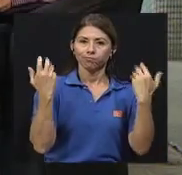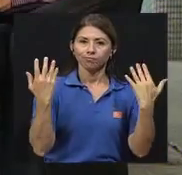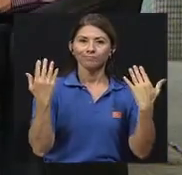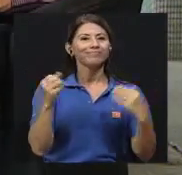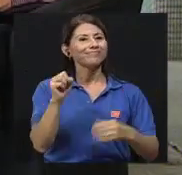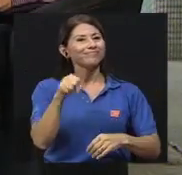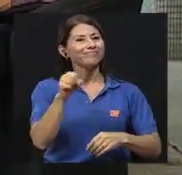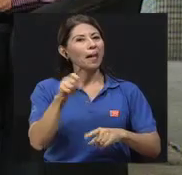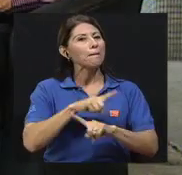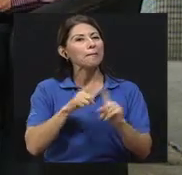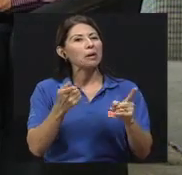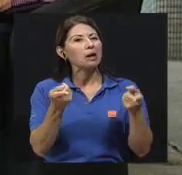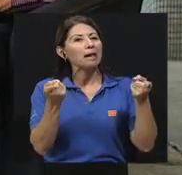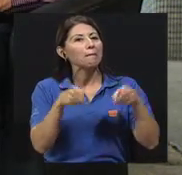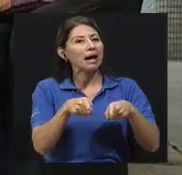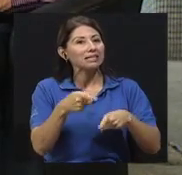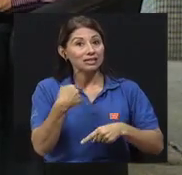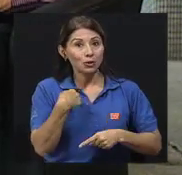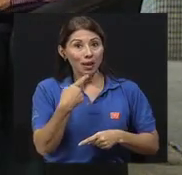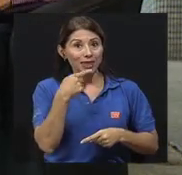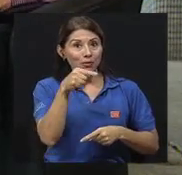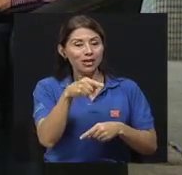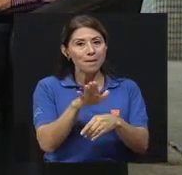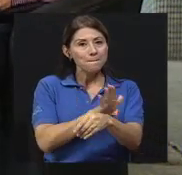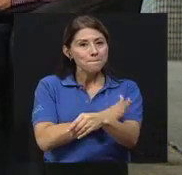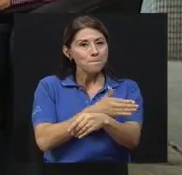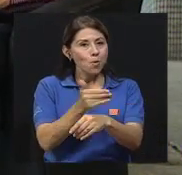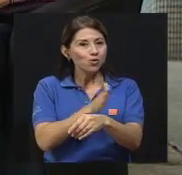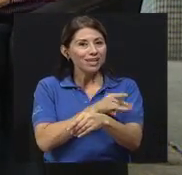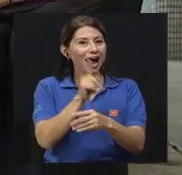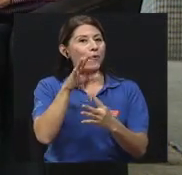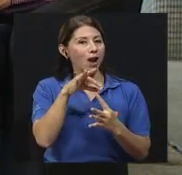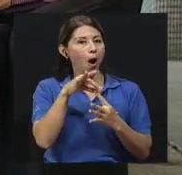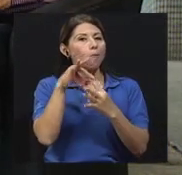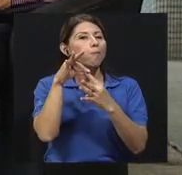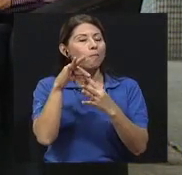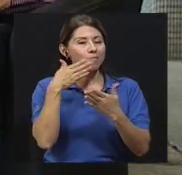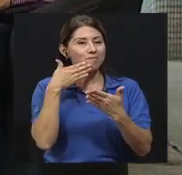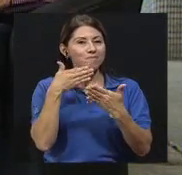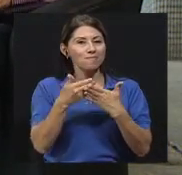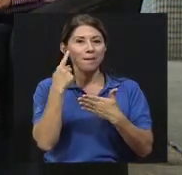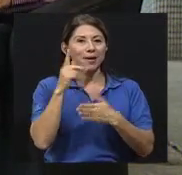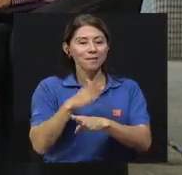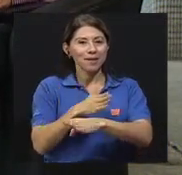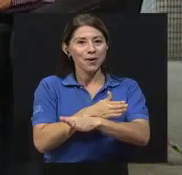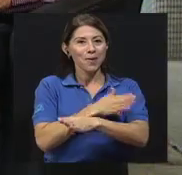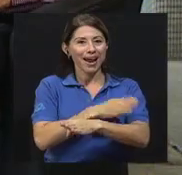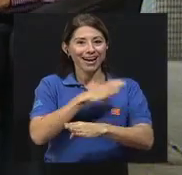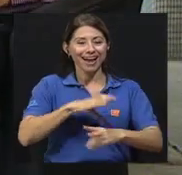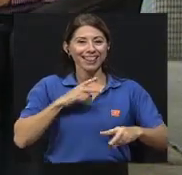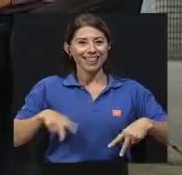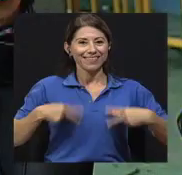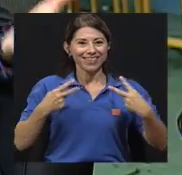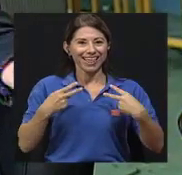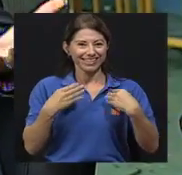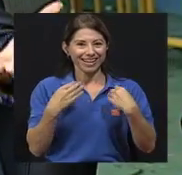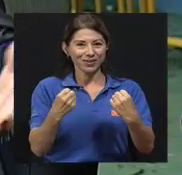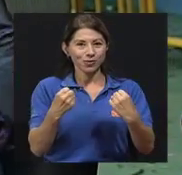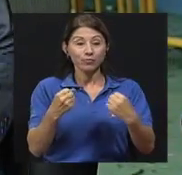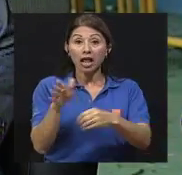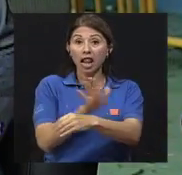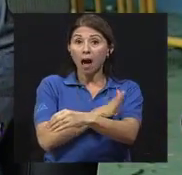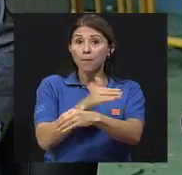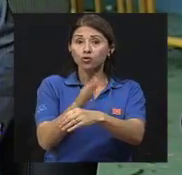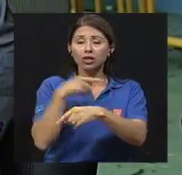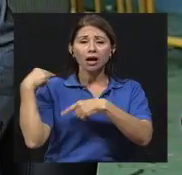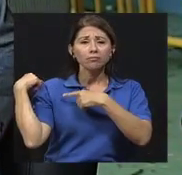Pero, Saúl, ¿qué pasa si le digo que la música podría ser una alternativa para mejorar nuestra calidad de vida, nuestra salud? La música nos